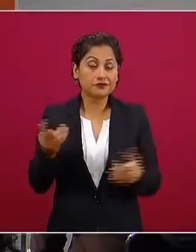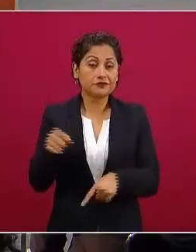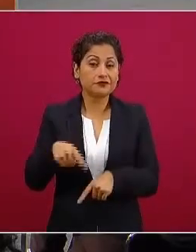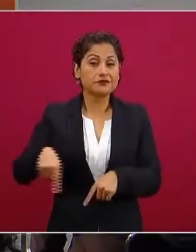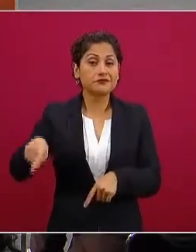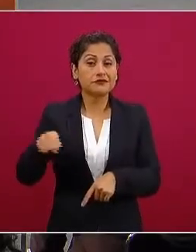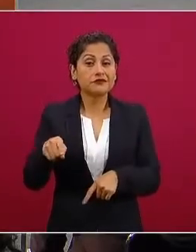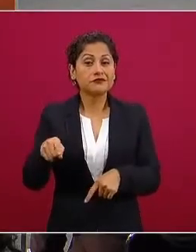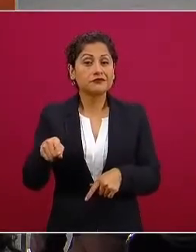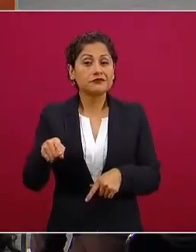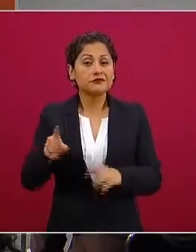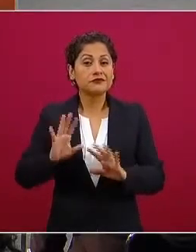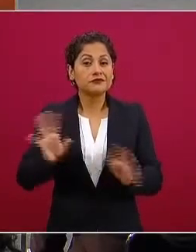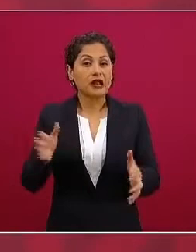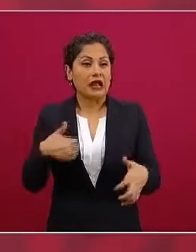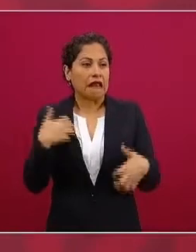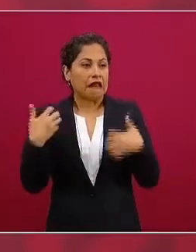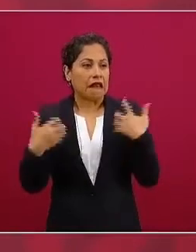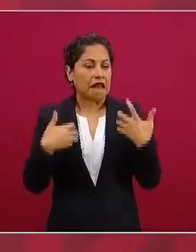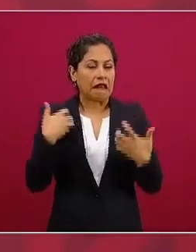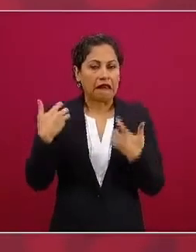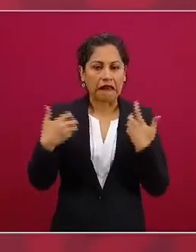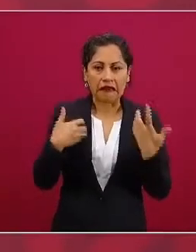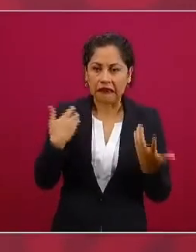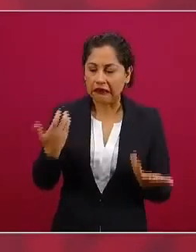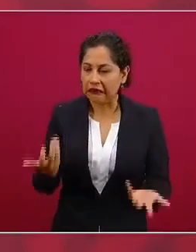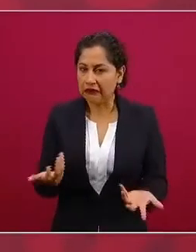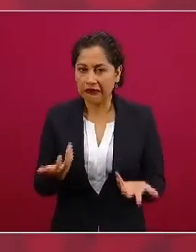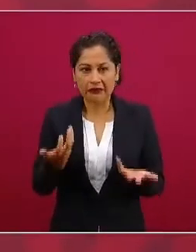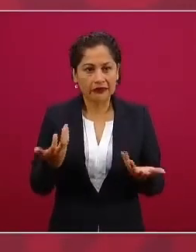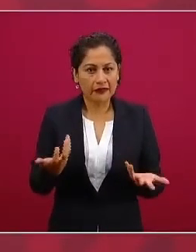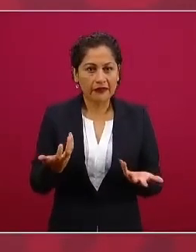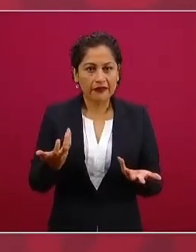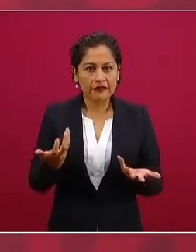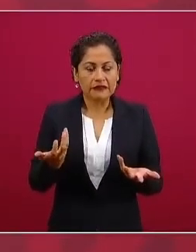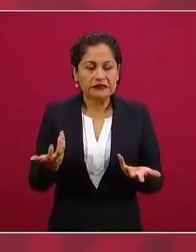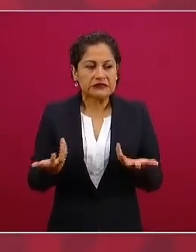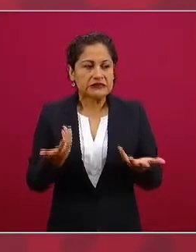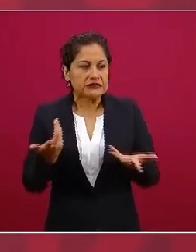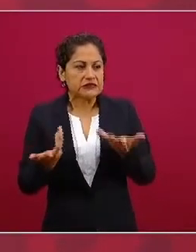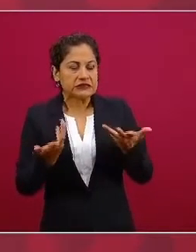optaron muchos por la mentira